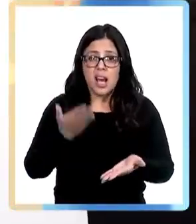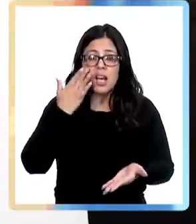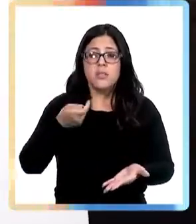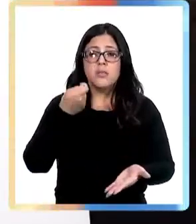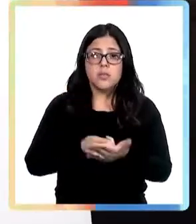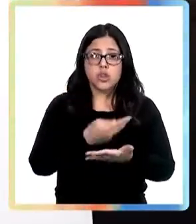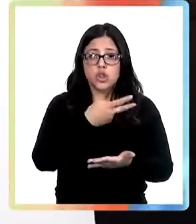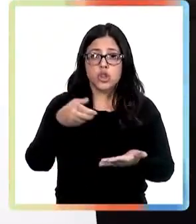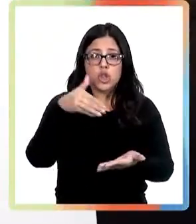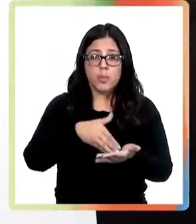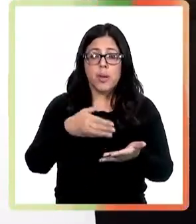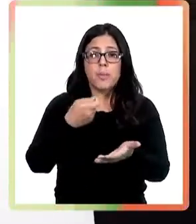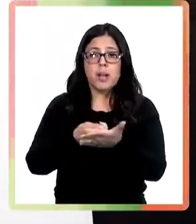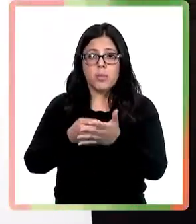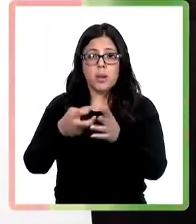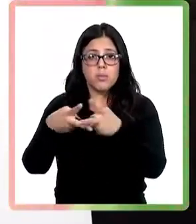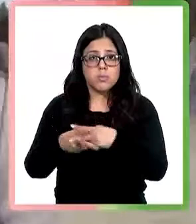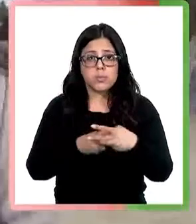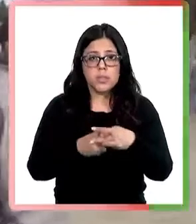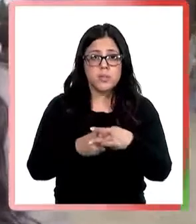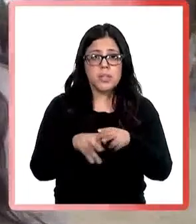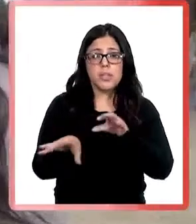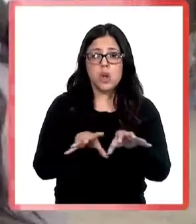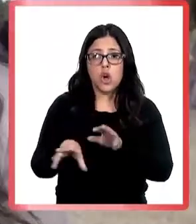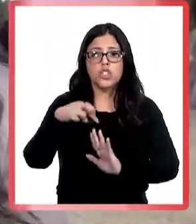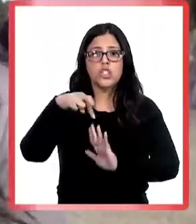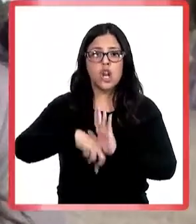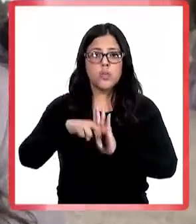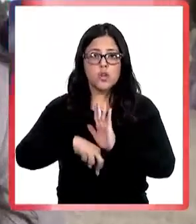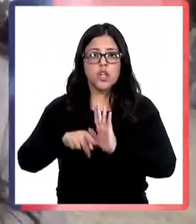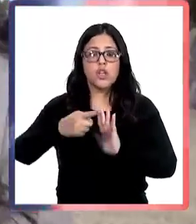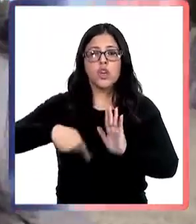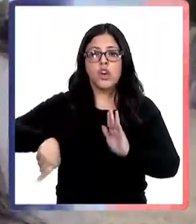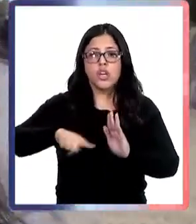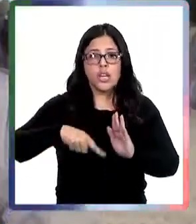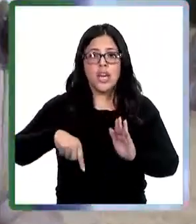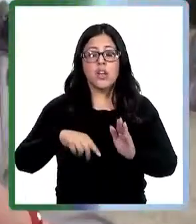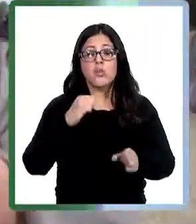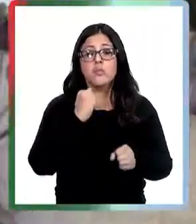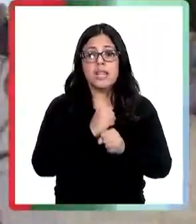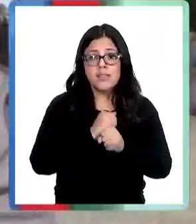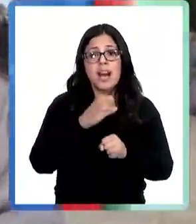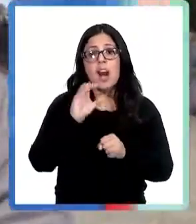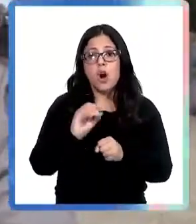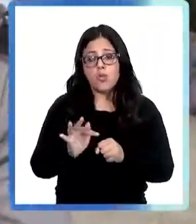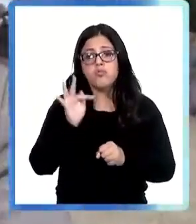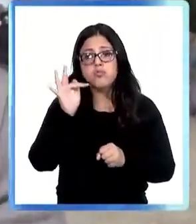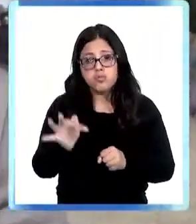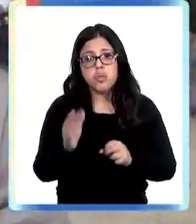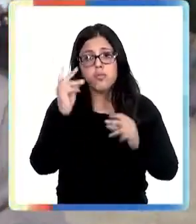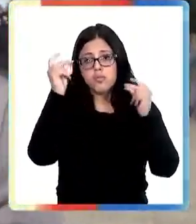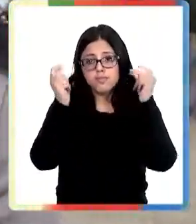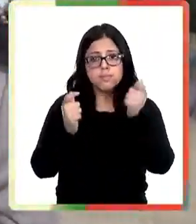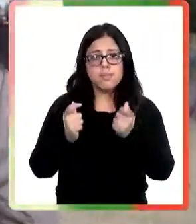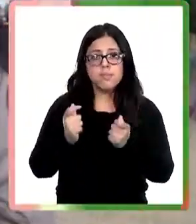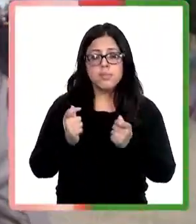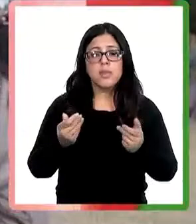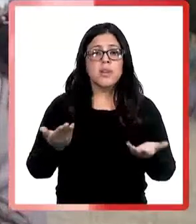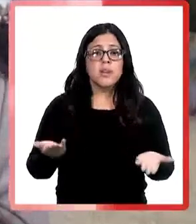de 200.000 pesos para ser invertido en alguno de los proyectos con los que ellos o trabajan o van a trabajar o van a crear.